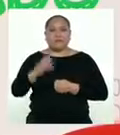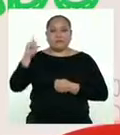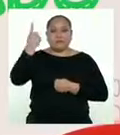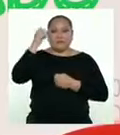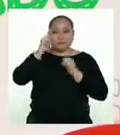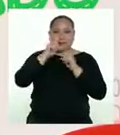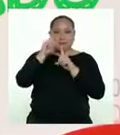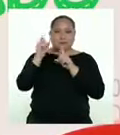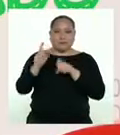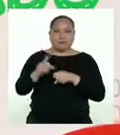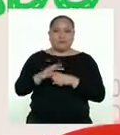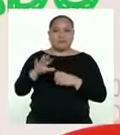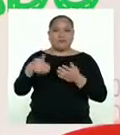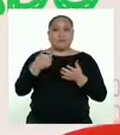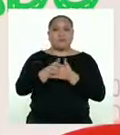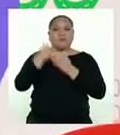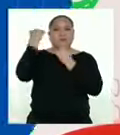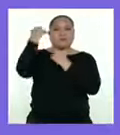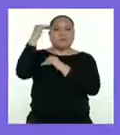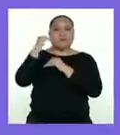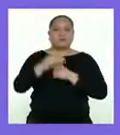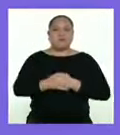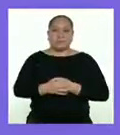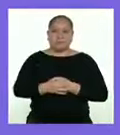primera pregunta nos llega desde Piura.